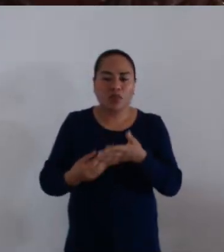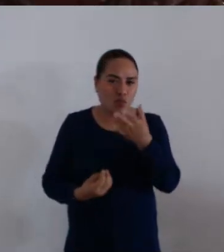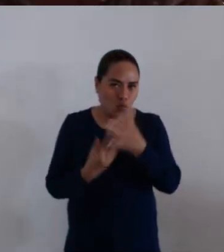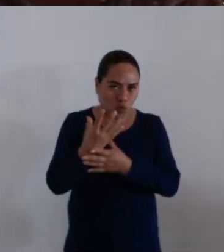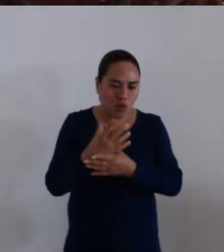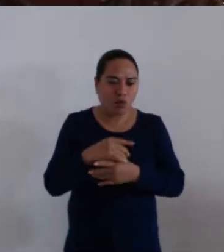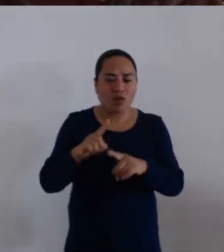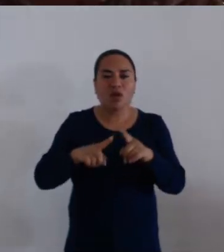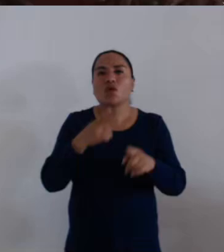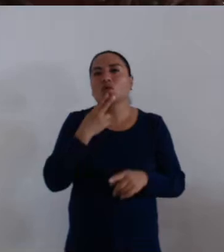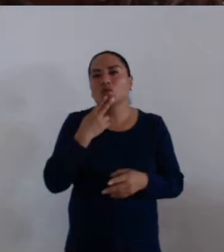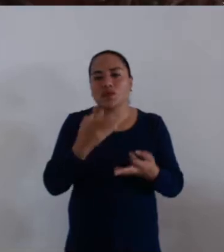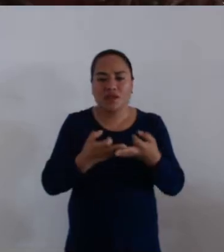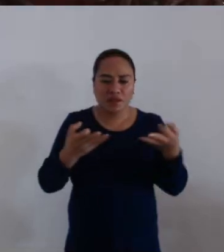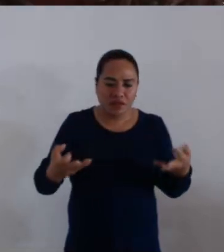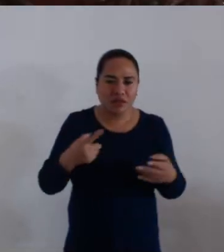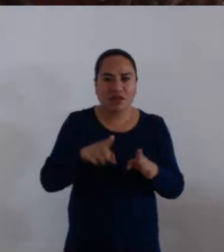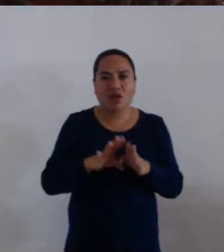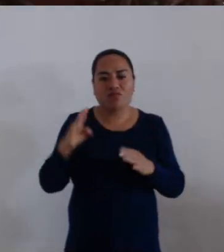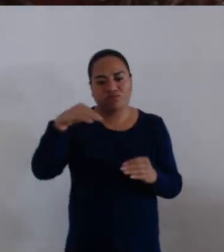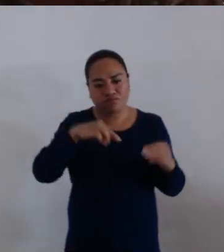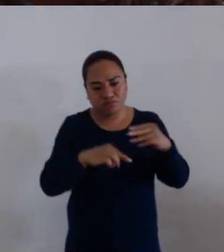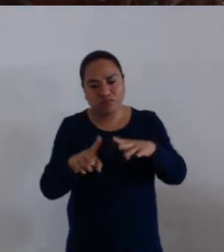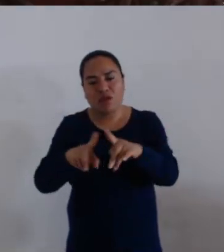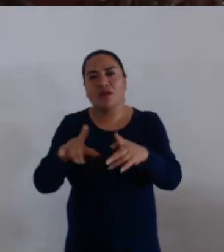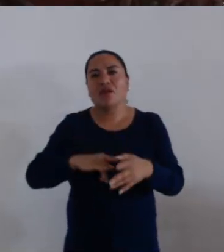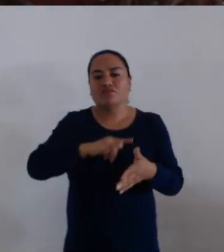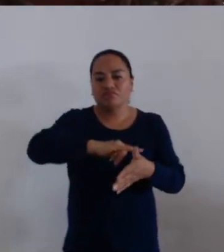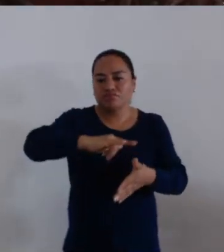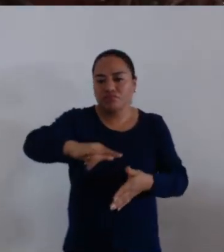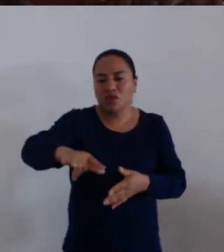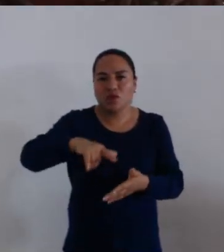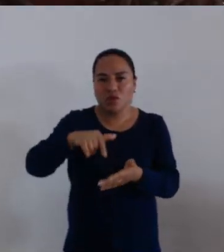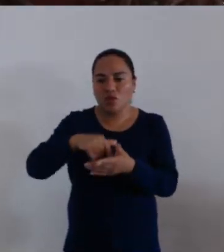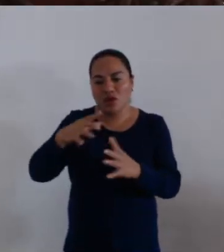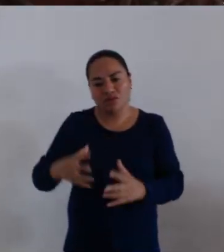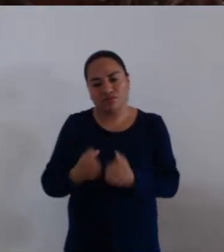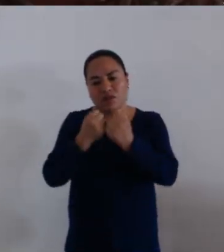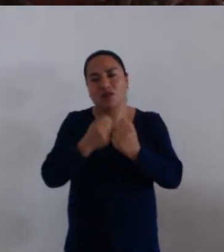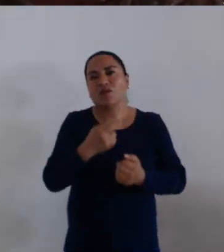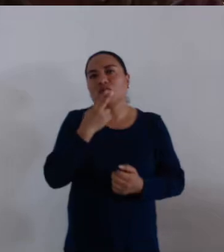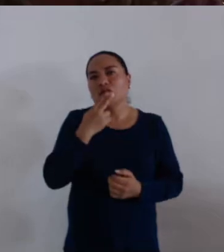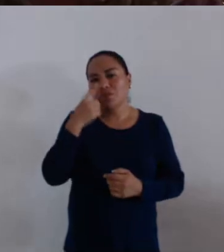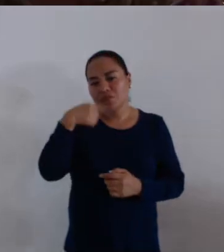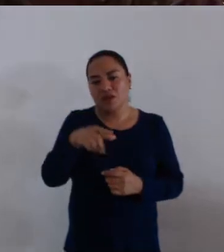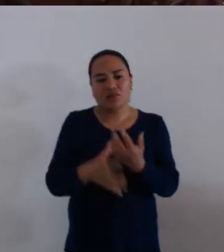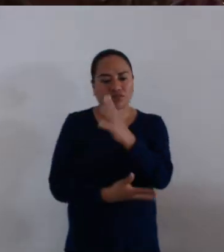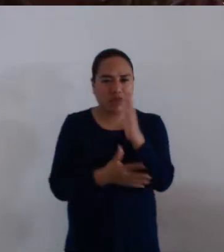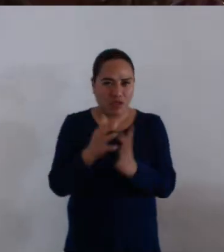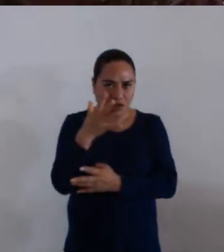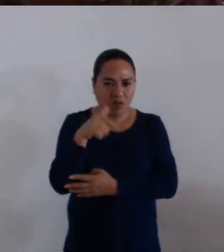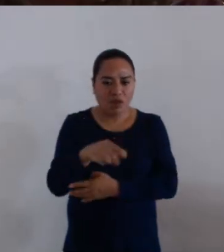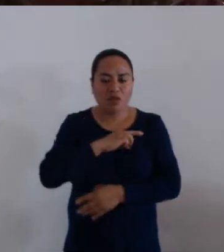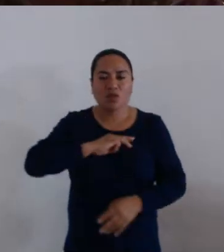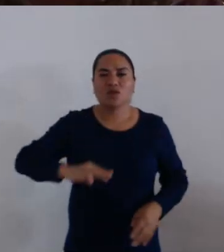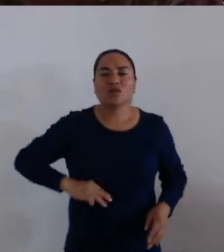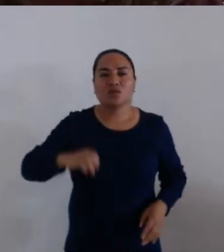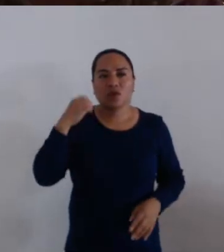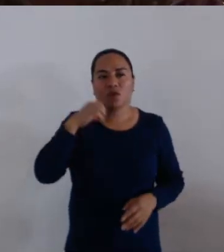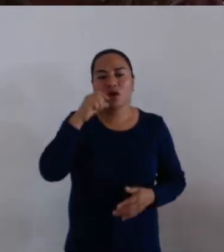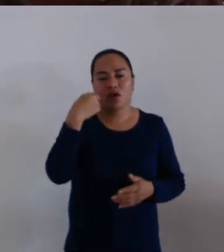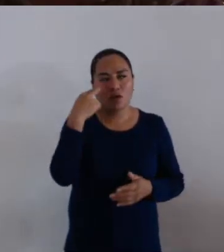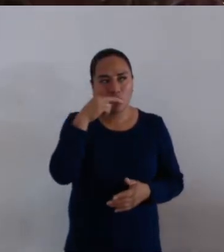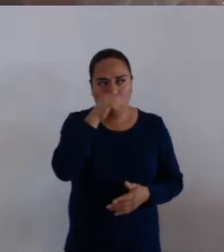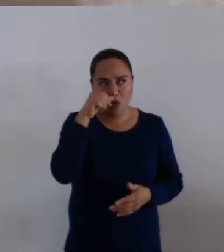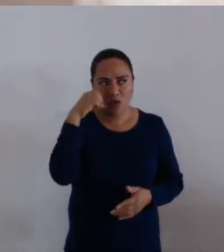vialidades, usos de suelo, densidades, estacionamiento y rescate de espacios públicos para el municipio de Oaxaca de Juárez del año 2014.